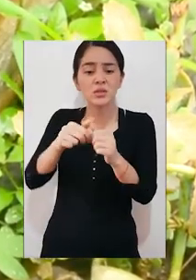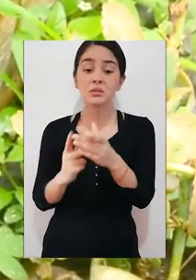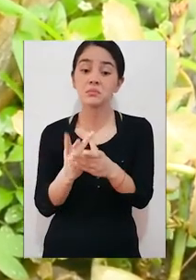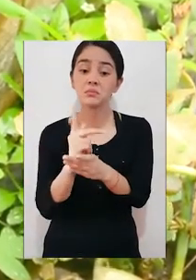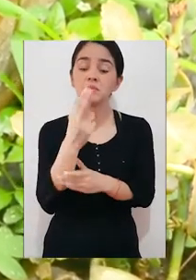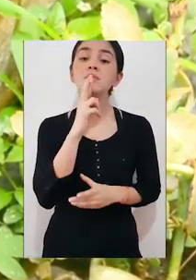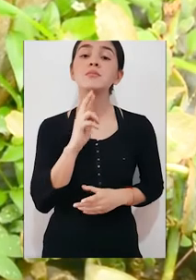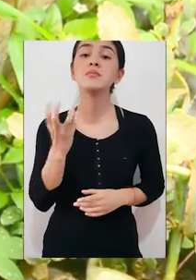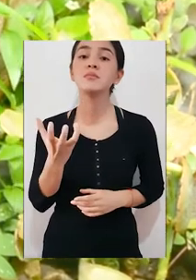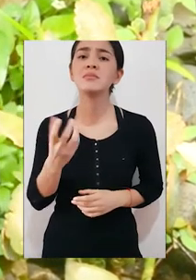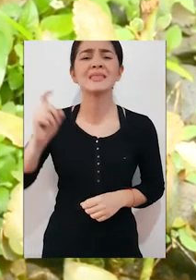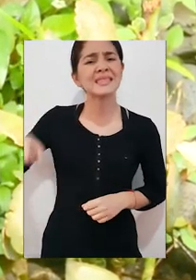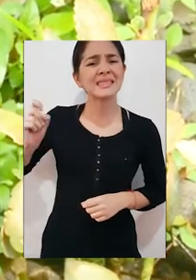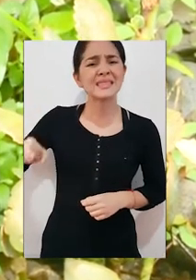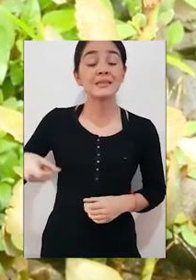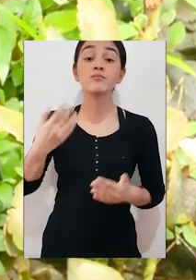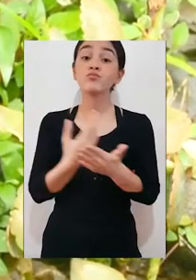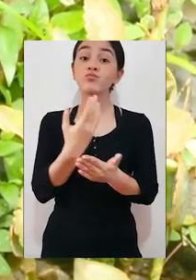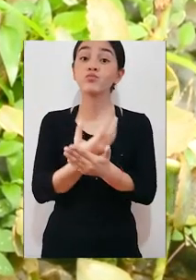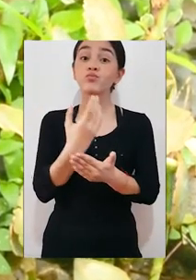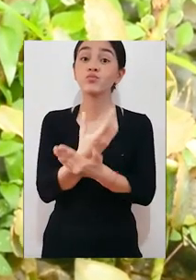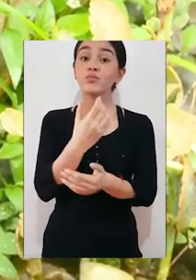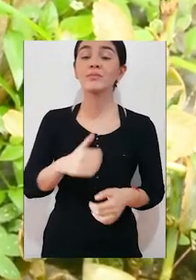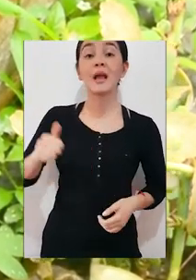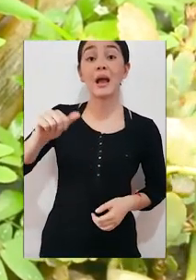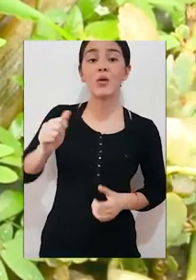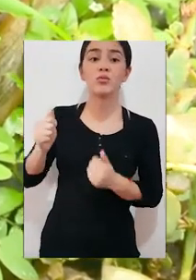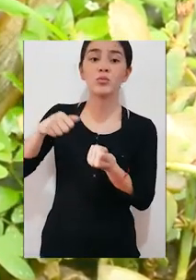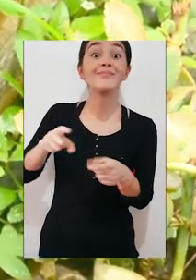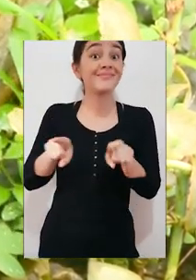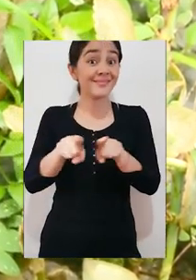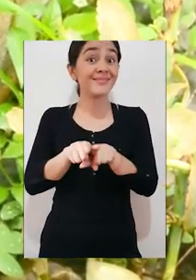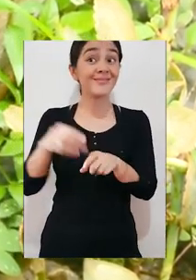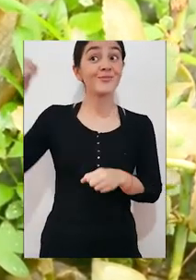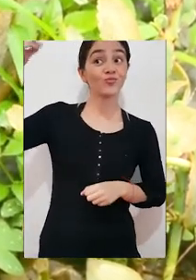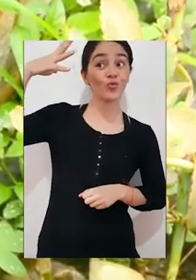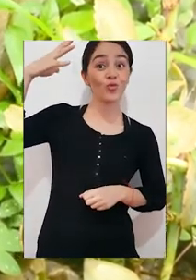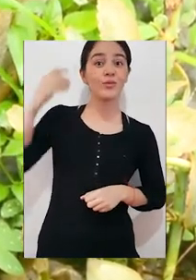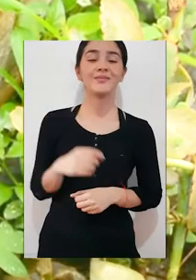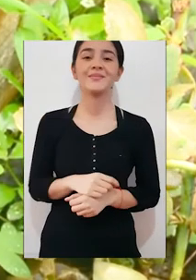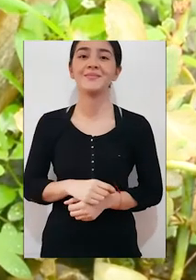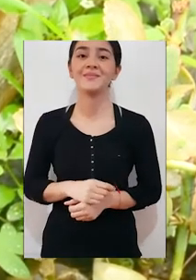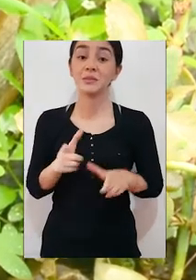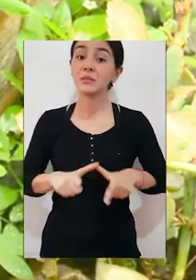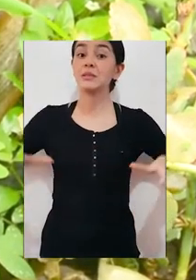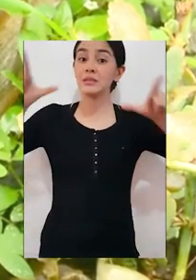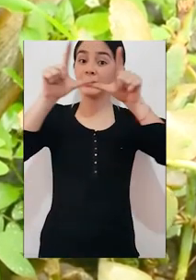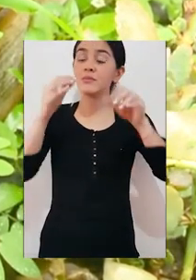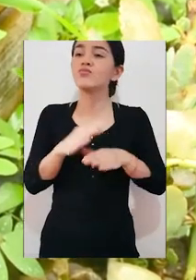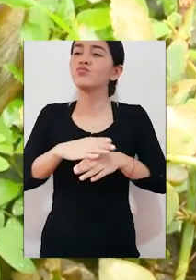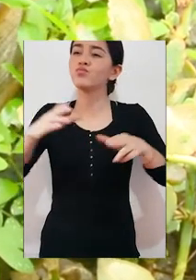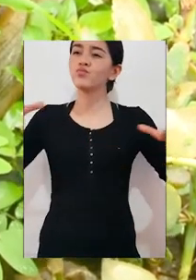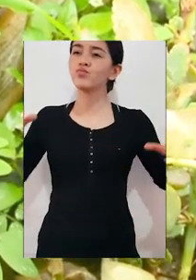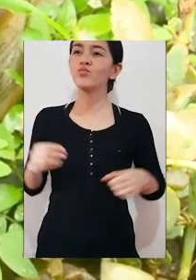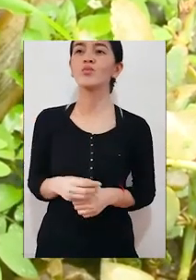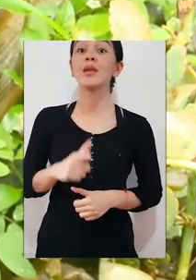la planta del tomate necesita que su tierra esté bastante húmeda, pero también recibir bastante sol. Así que les recomiendo que estén en un espacio